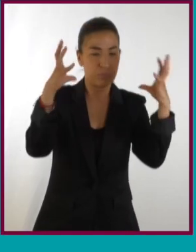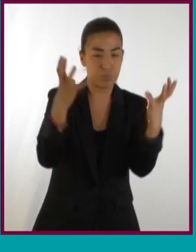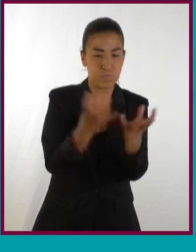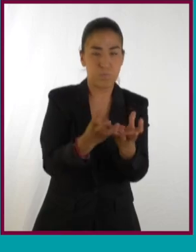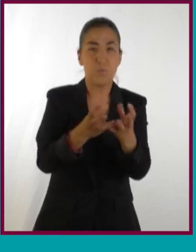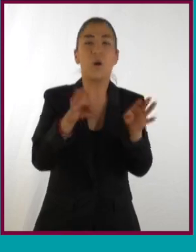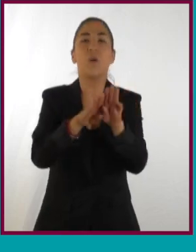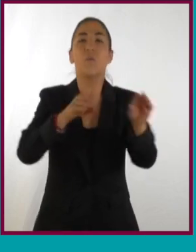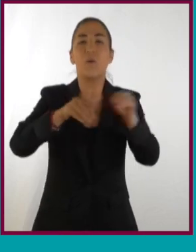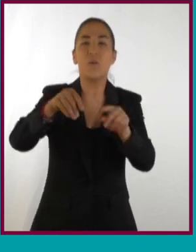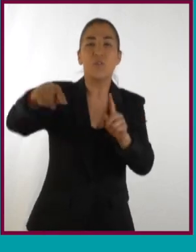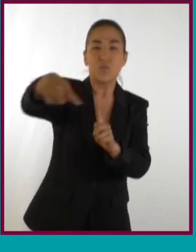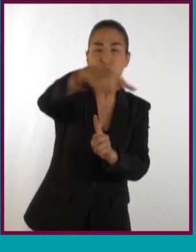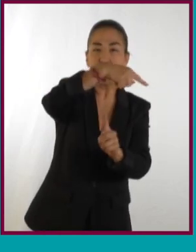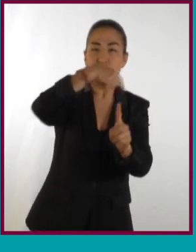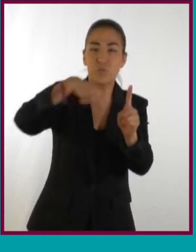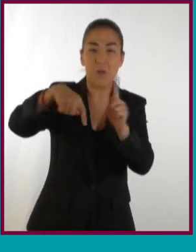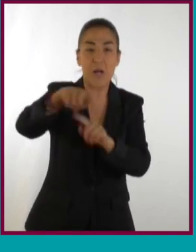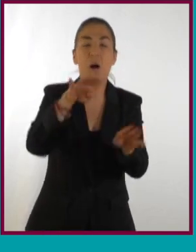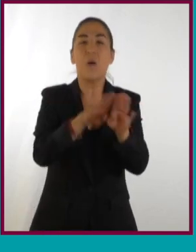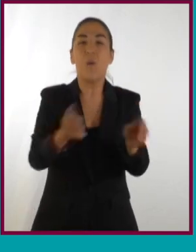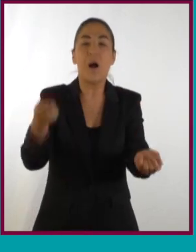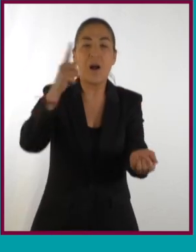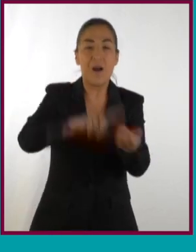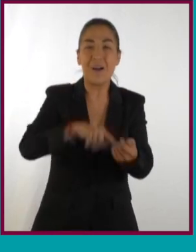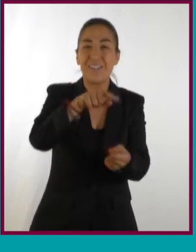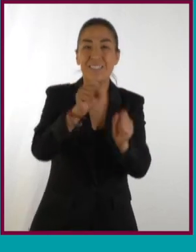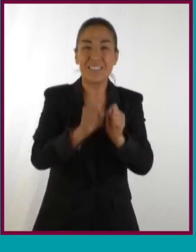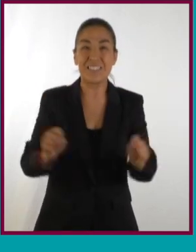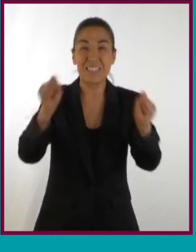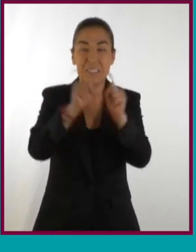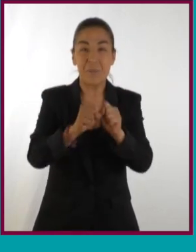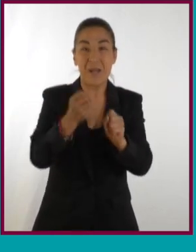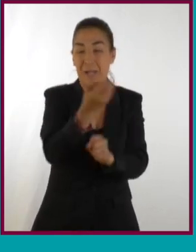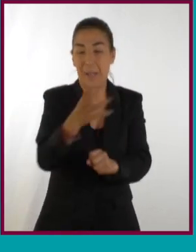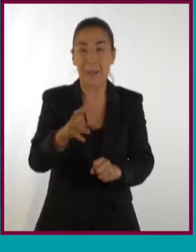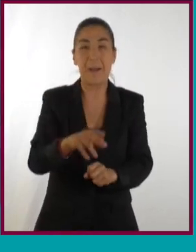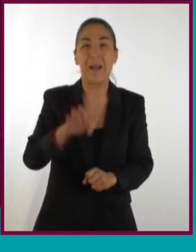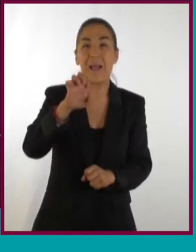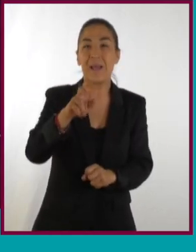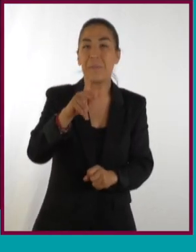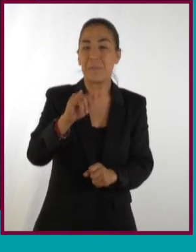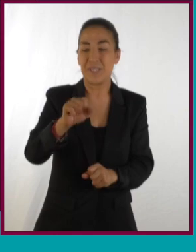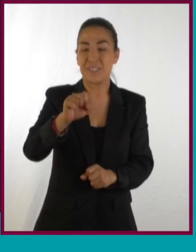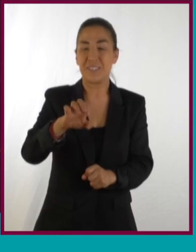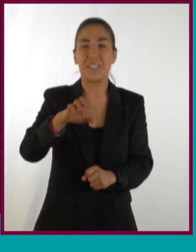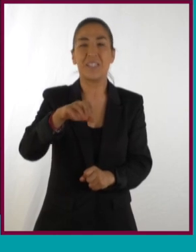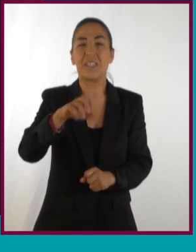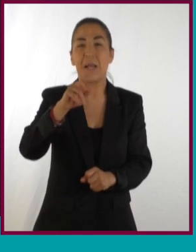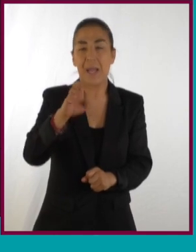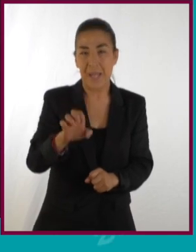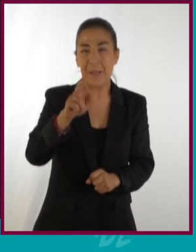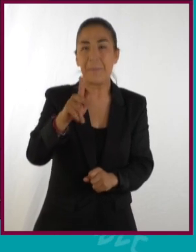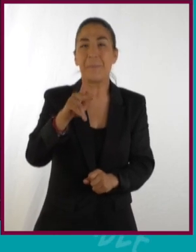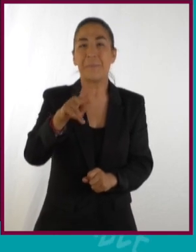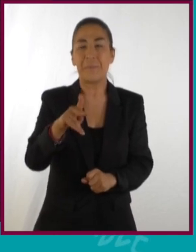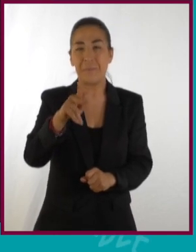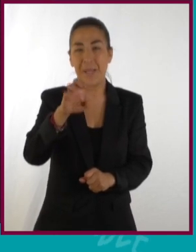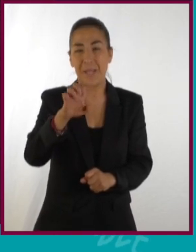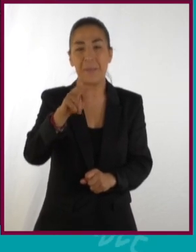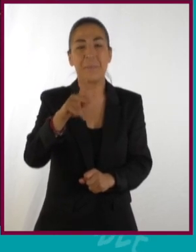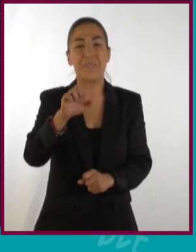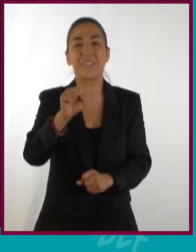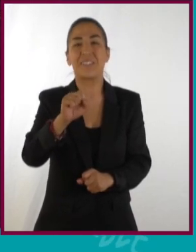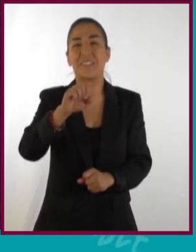el movimiento planetario con movimientos circulares anidados. Y aunque colocó un sistema de 80 epiciclos y diferentes